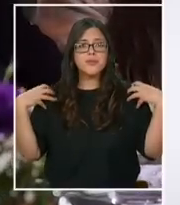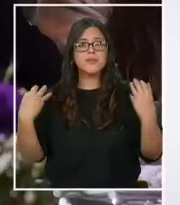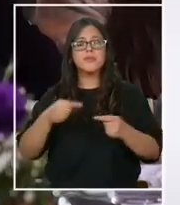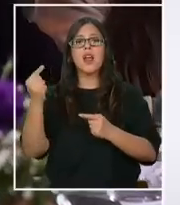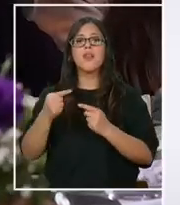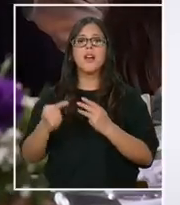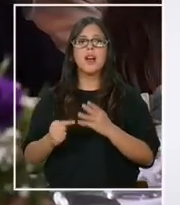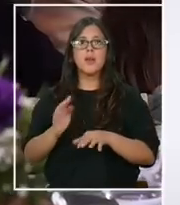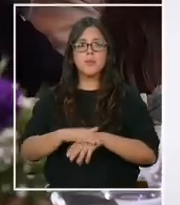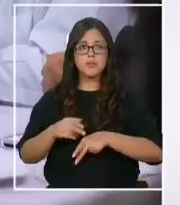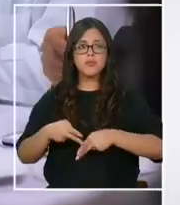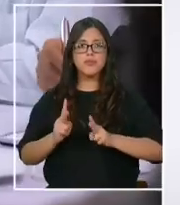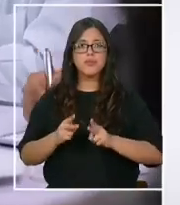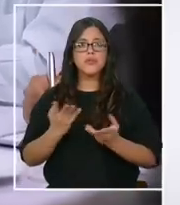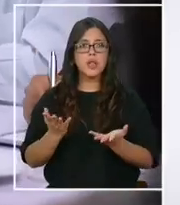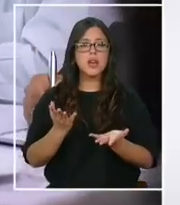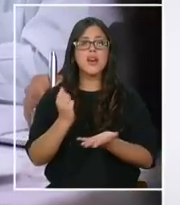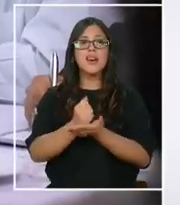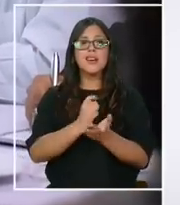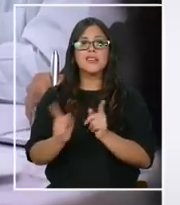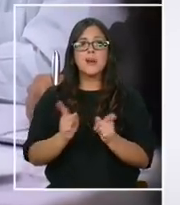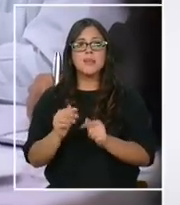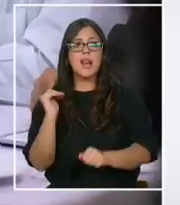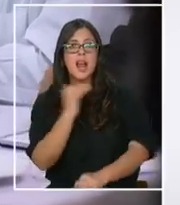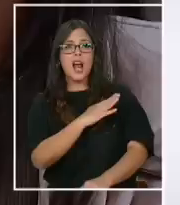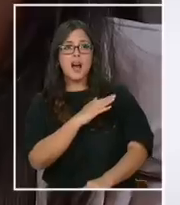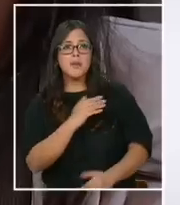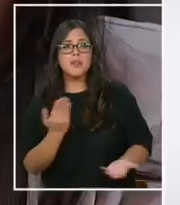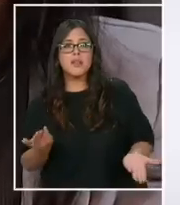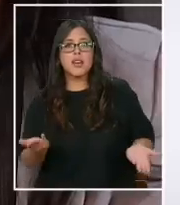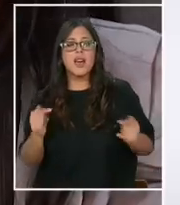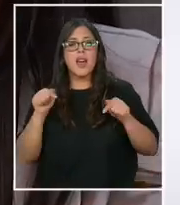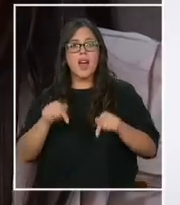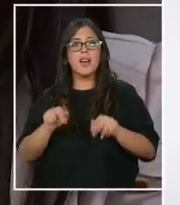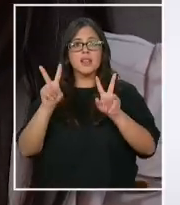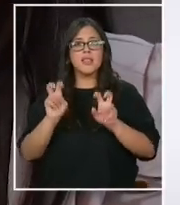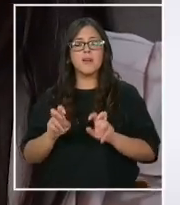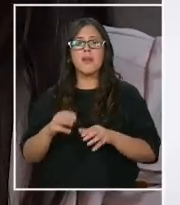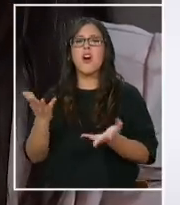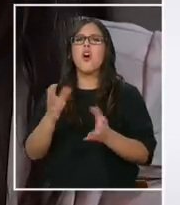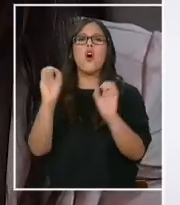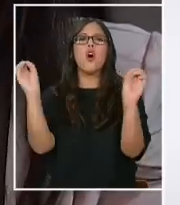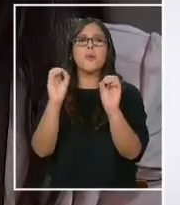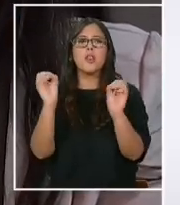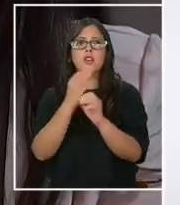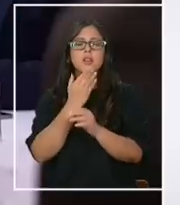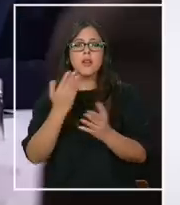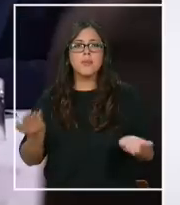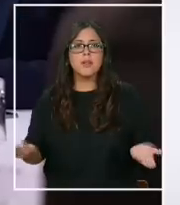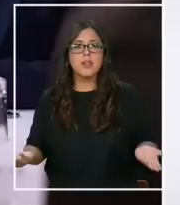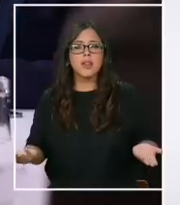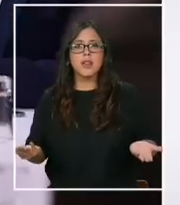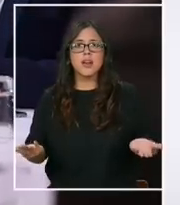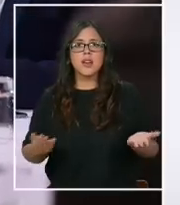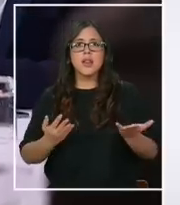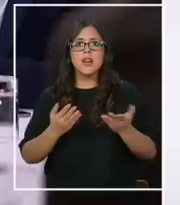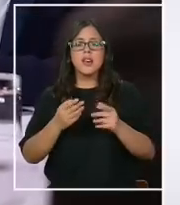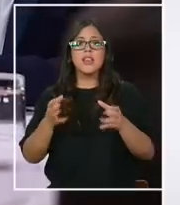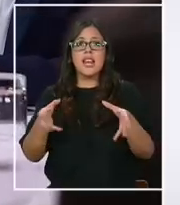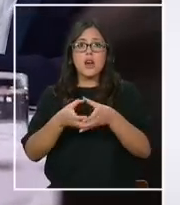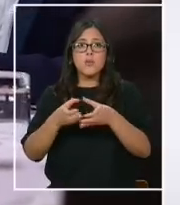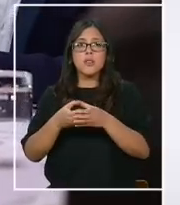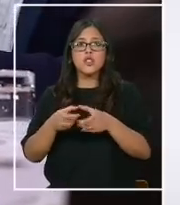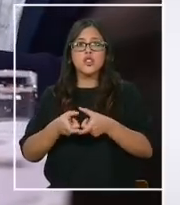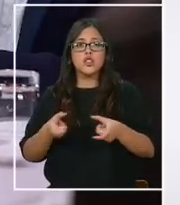nos permita tramitar con celeridad y acusosidad esta iniciativa. ¿Y qué le parecen las declaraciones de la Asociación de